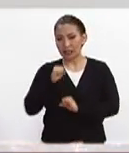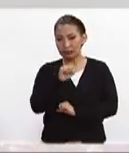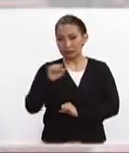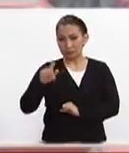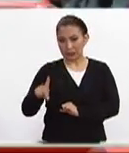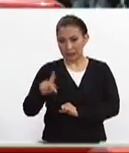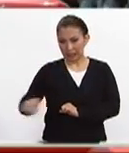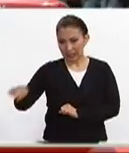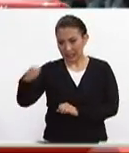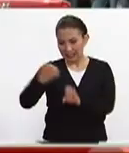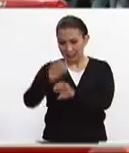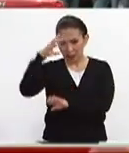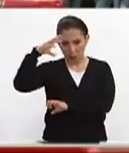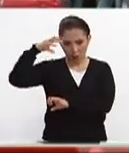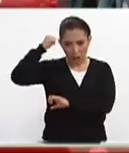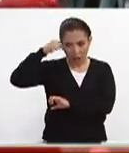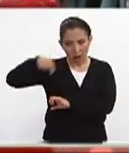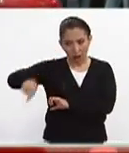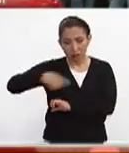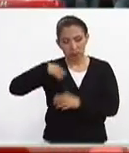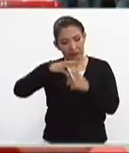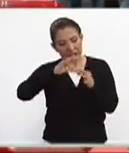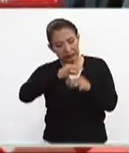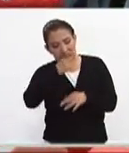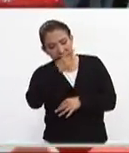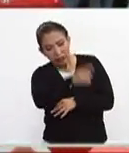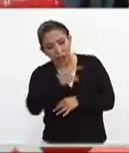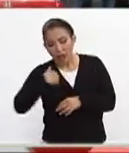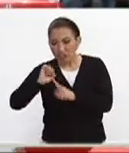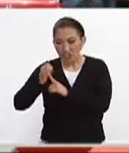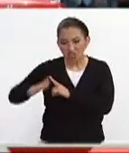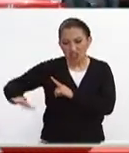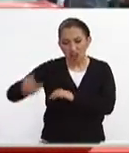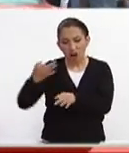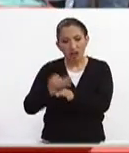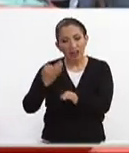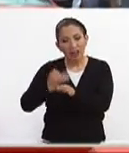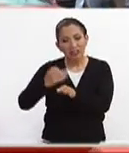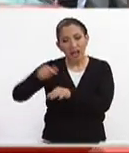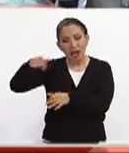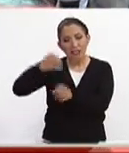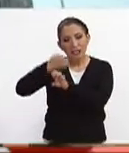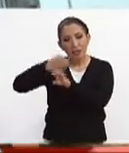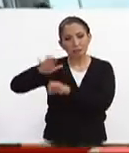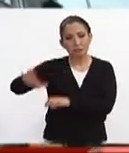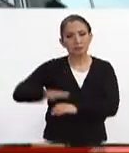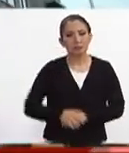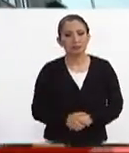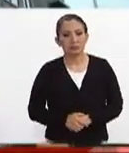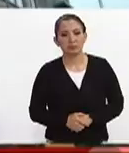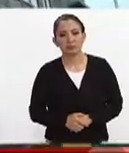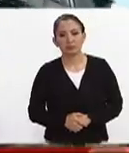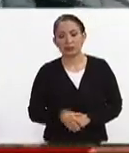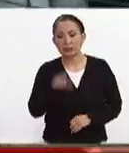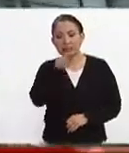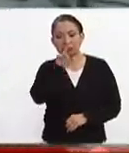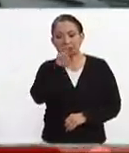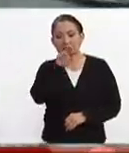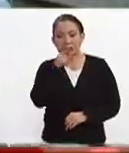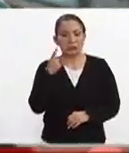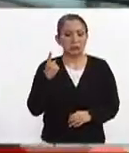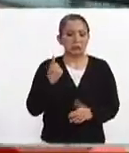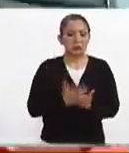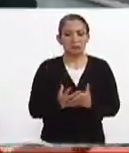seguridad pública del estado de Morelos nos comentó sobre la situación que se vive en aquel estado la parte preocupante